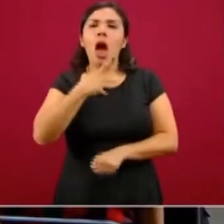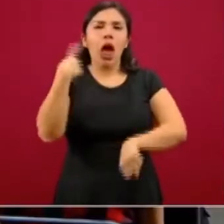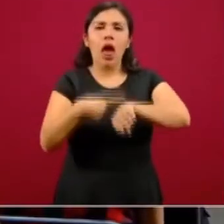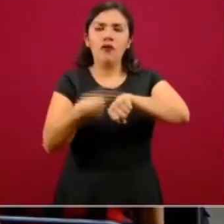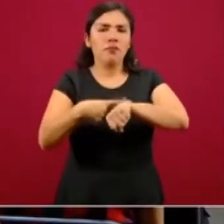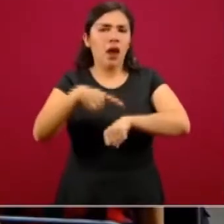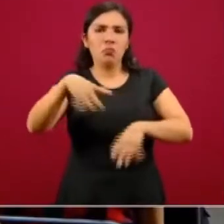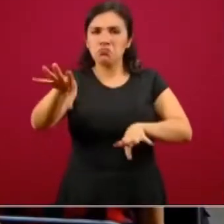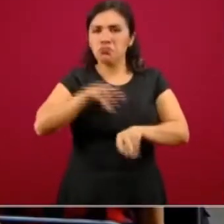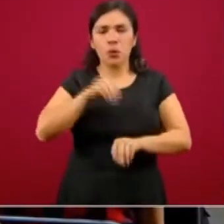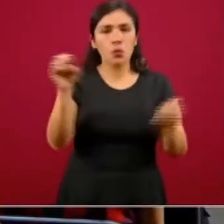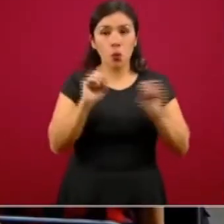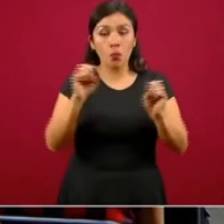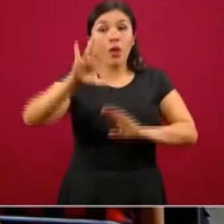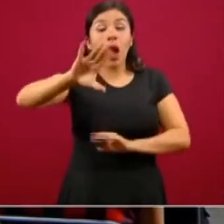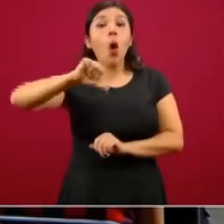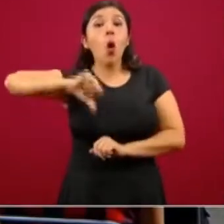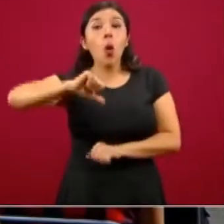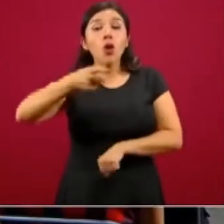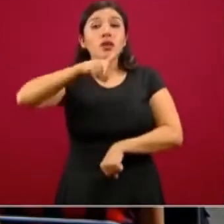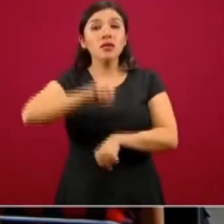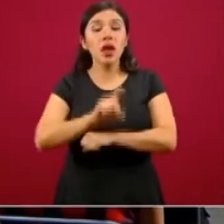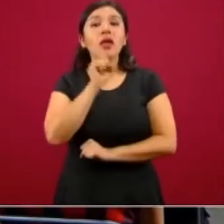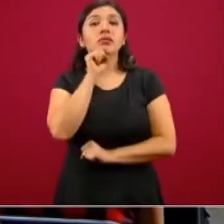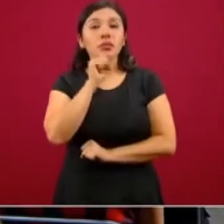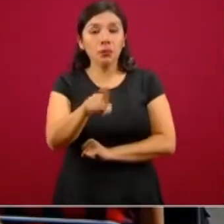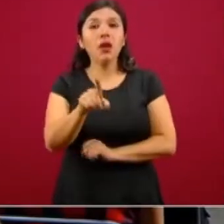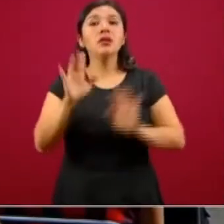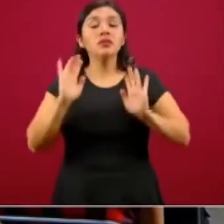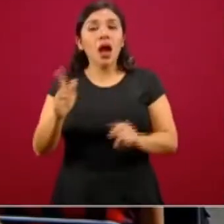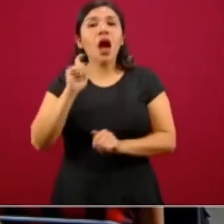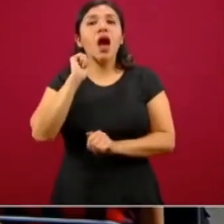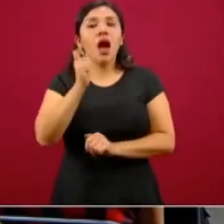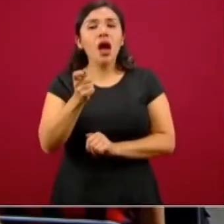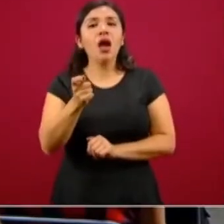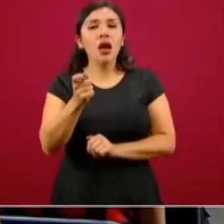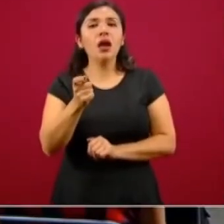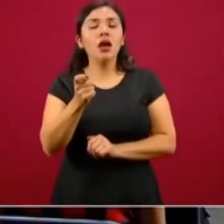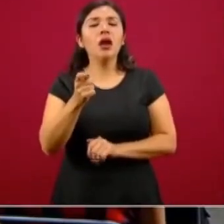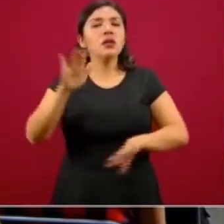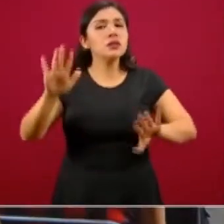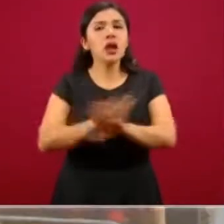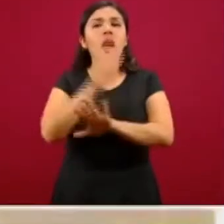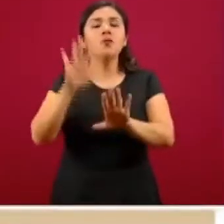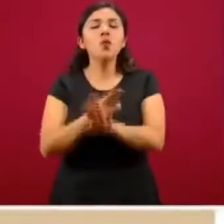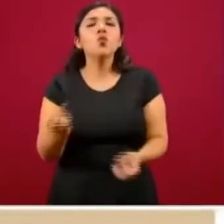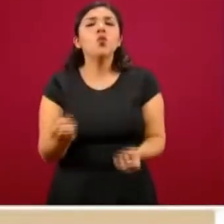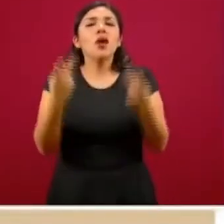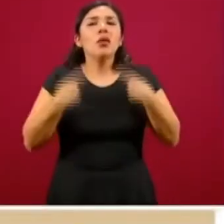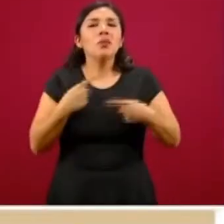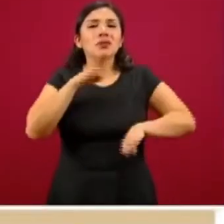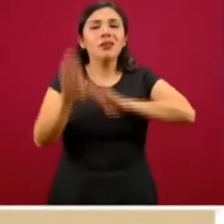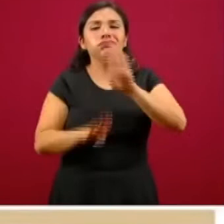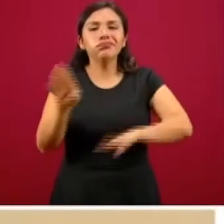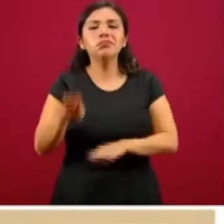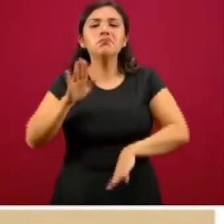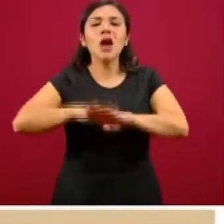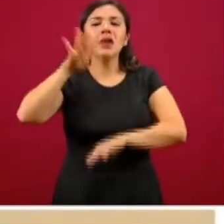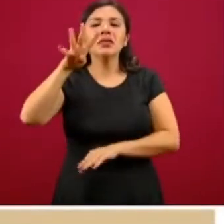enfermedad y el día de hoy también se actualiza el número de defunciones a 19